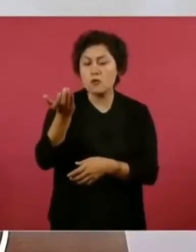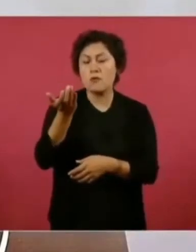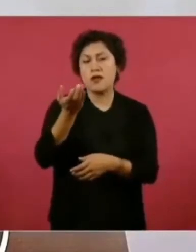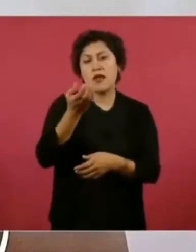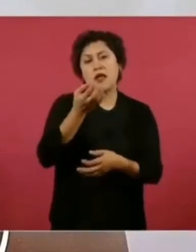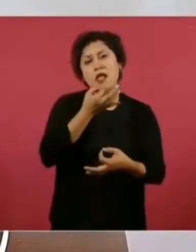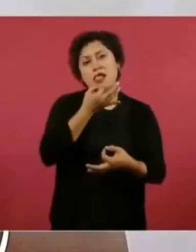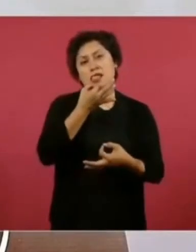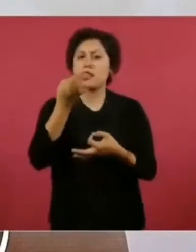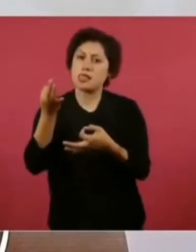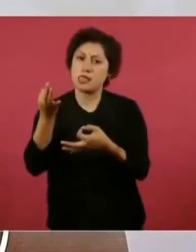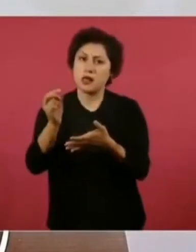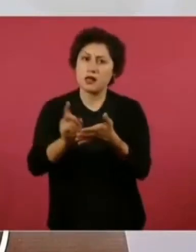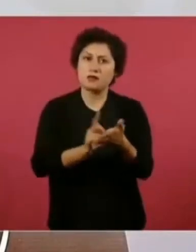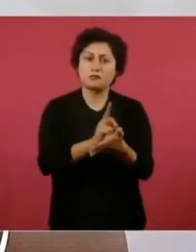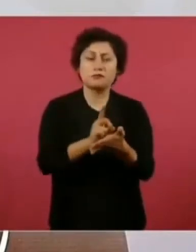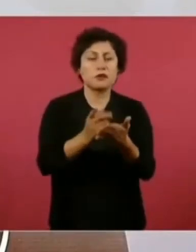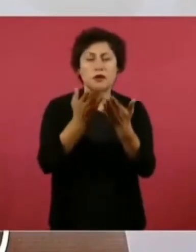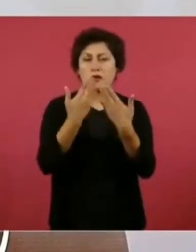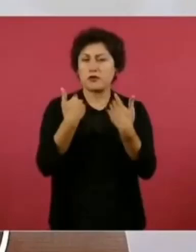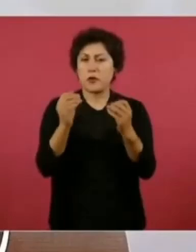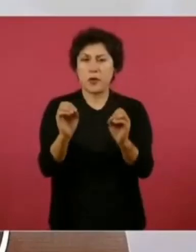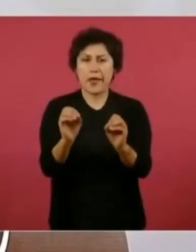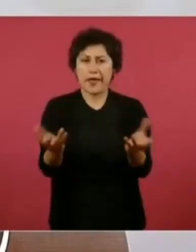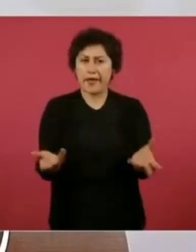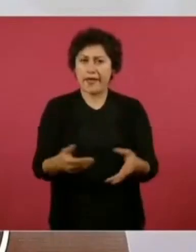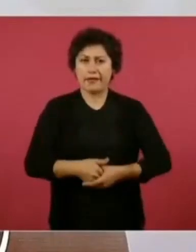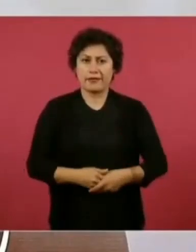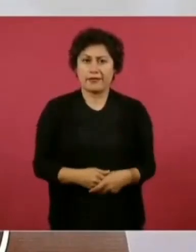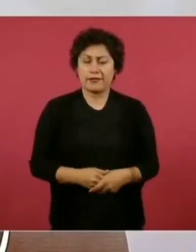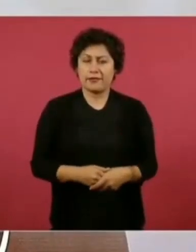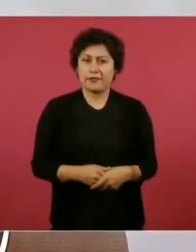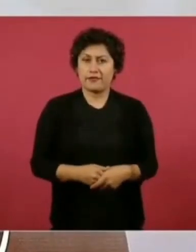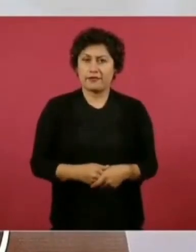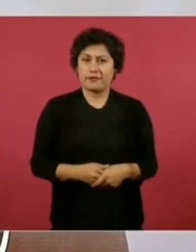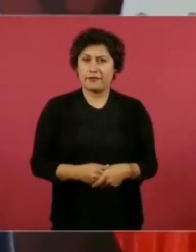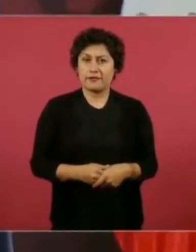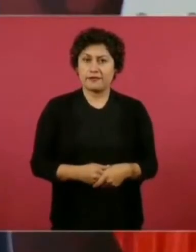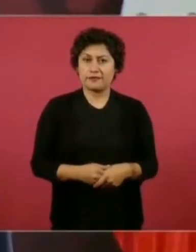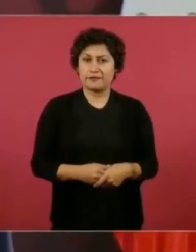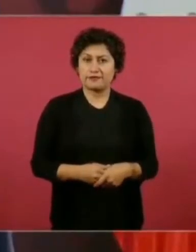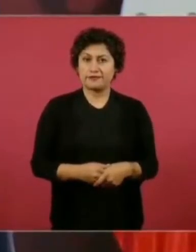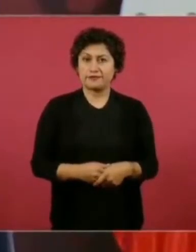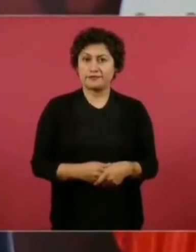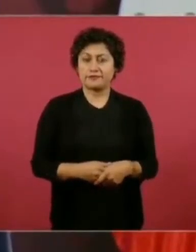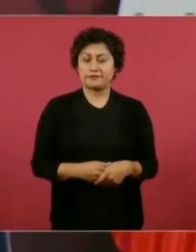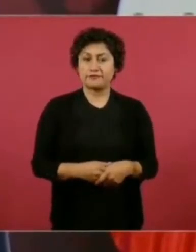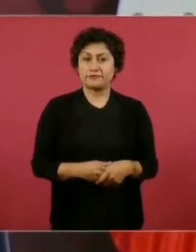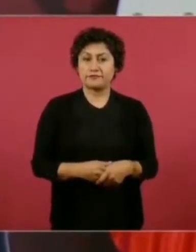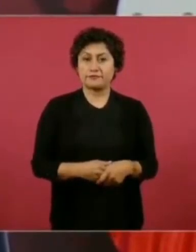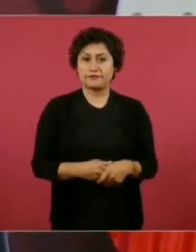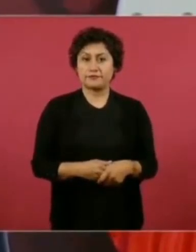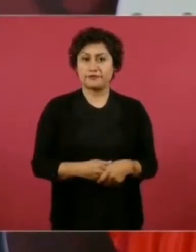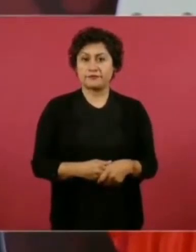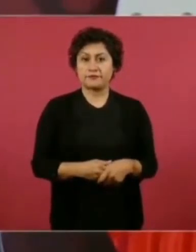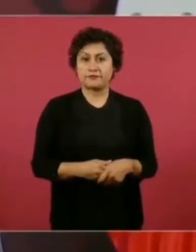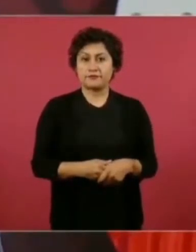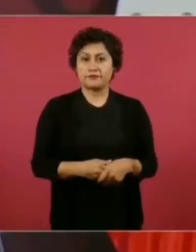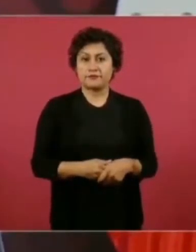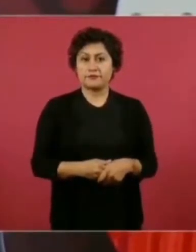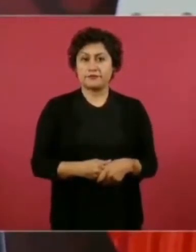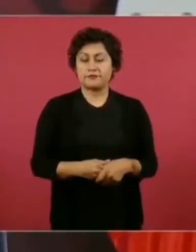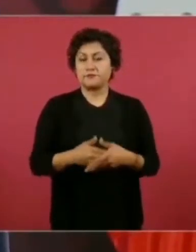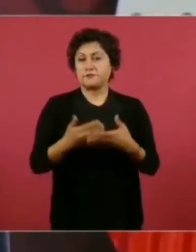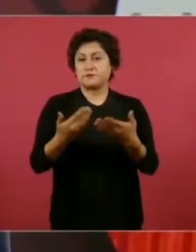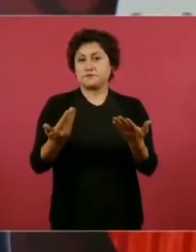no hay opciones hacia las